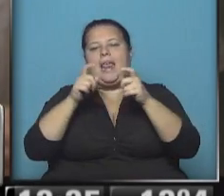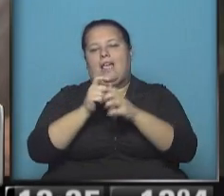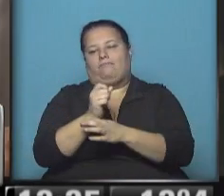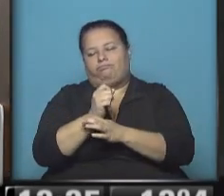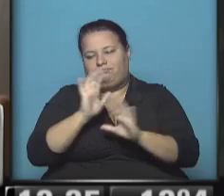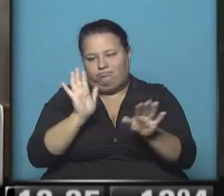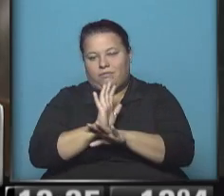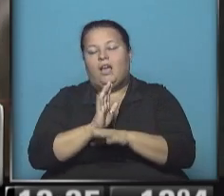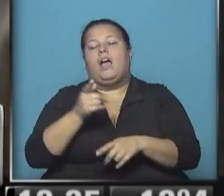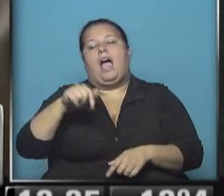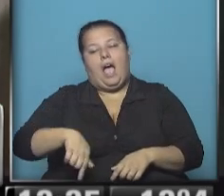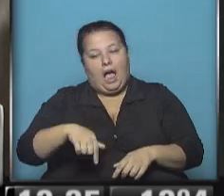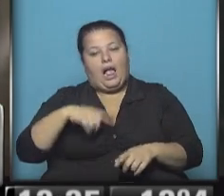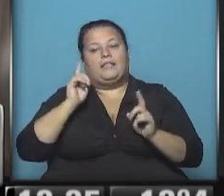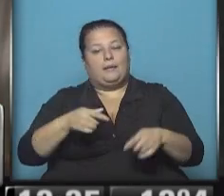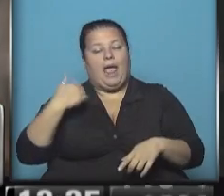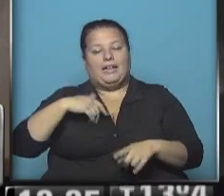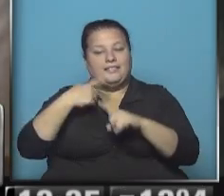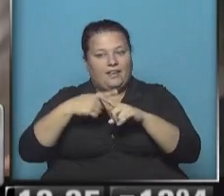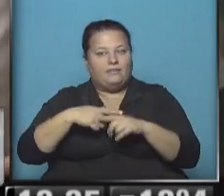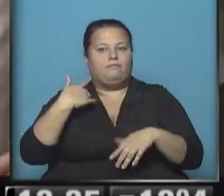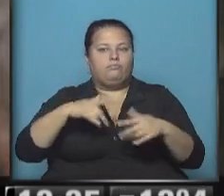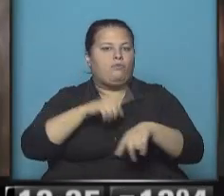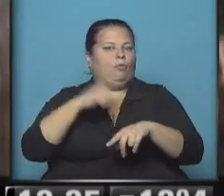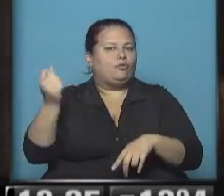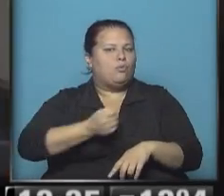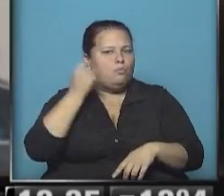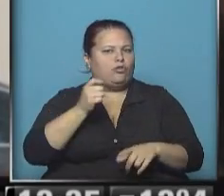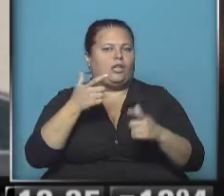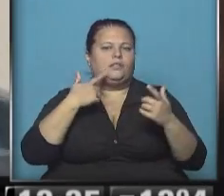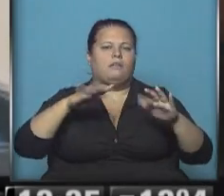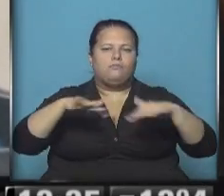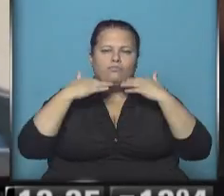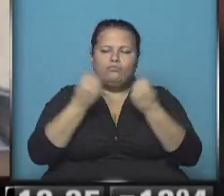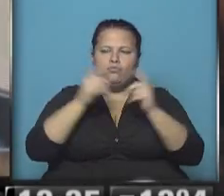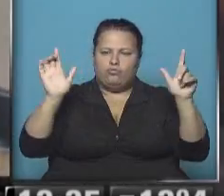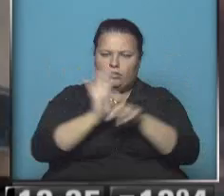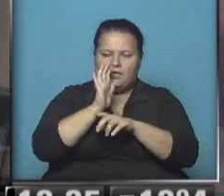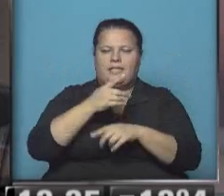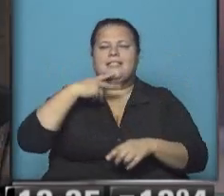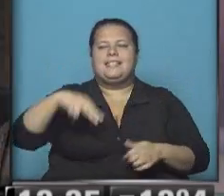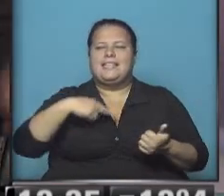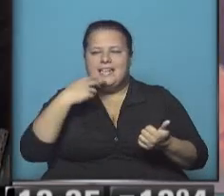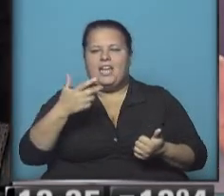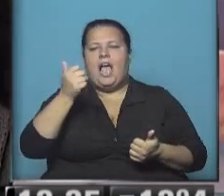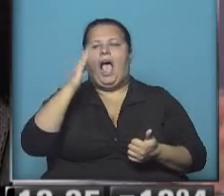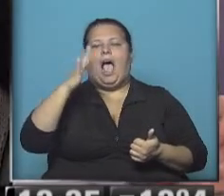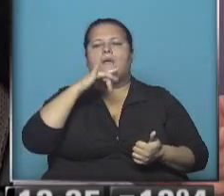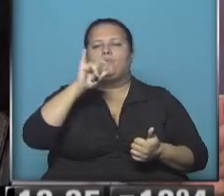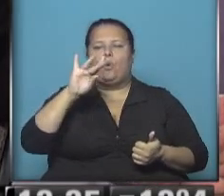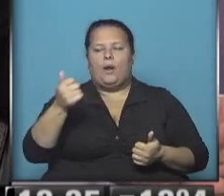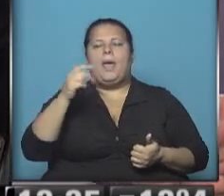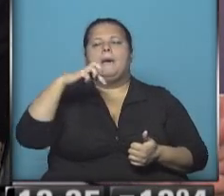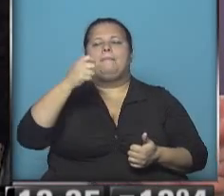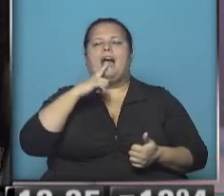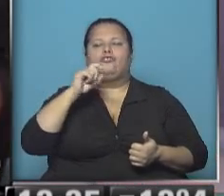tanque, como las llamamos. Acá están celebrando en la Argentina su gran momento con muchos espectadores, sin hijos, absurda y la patota, así